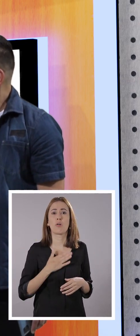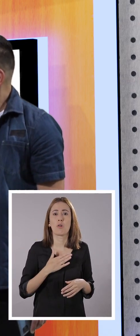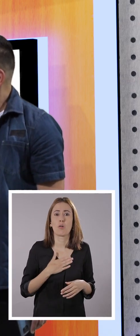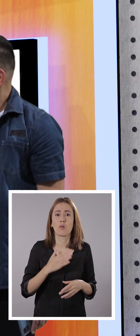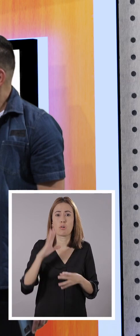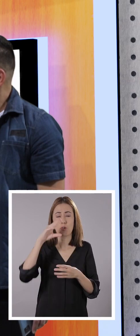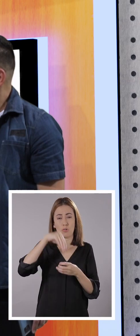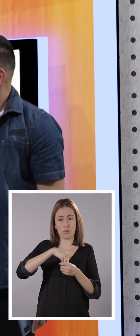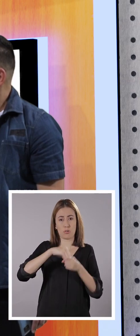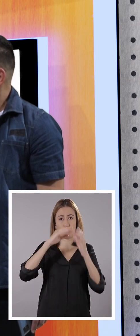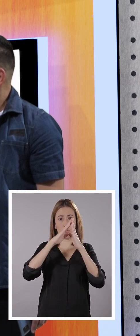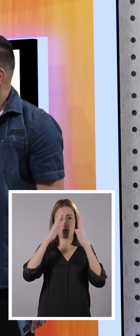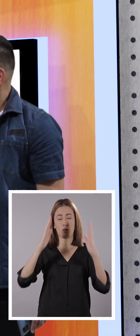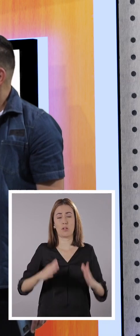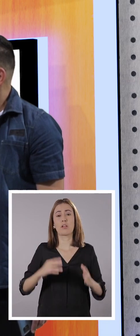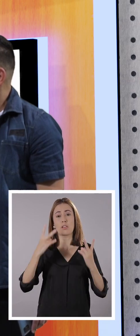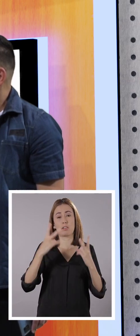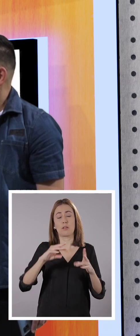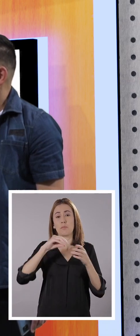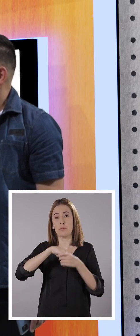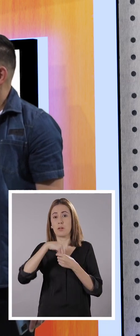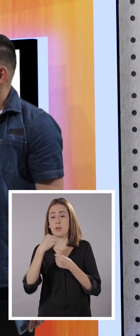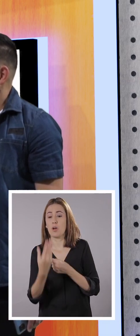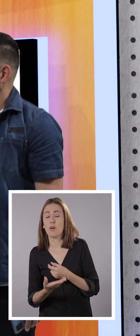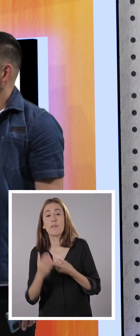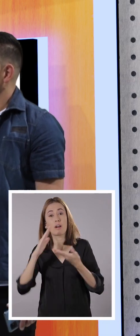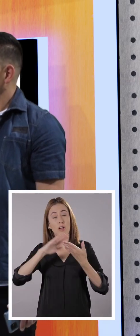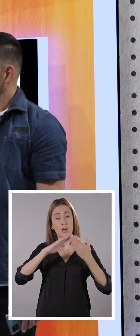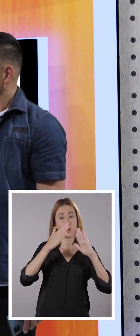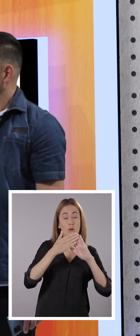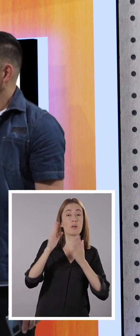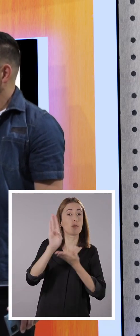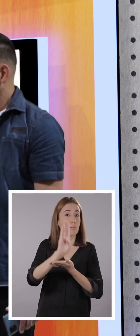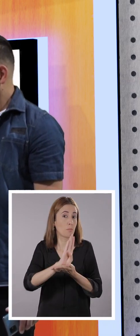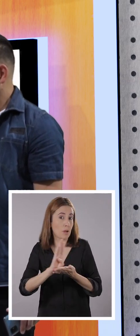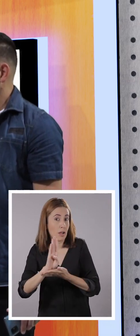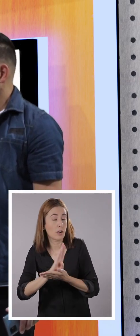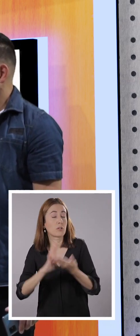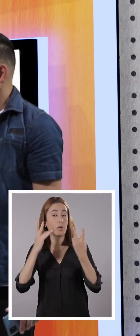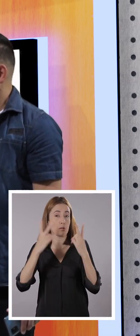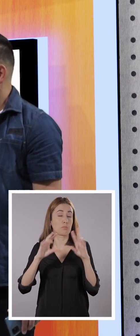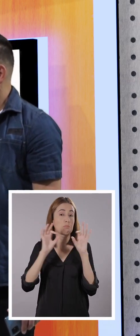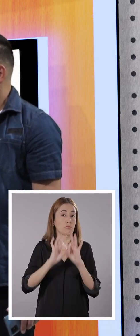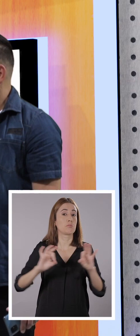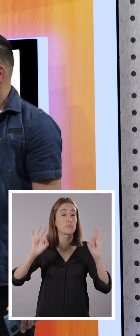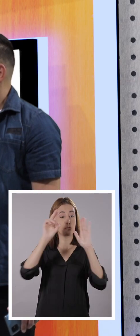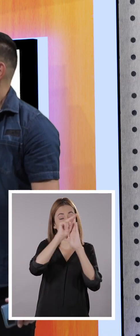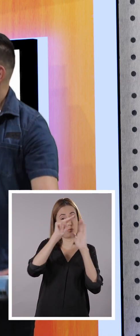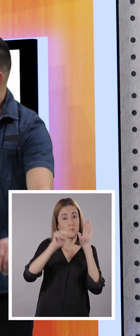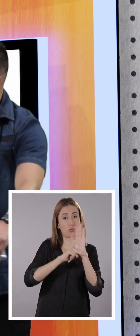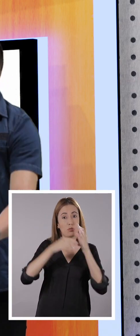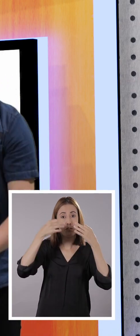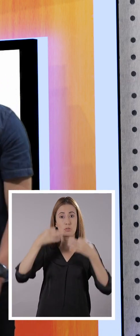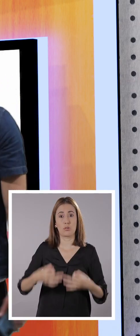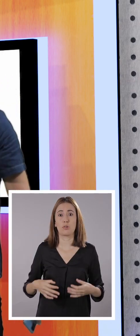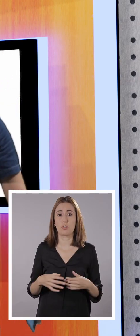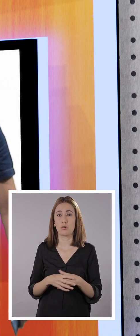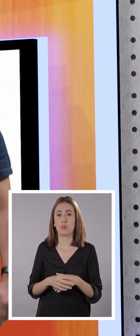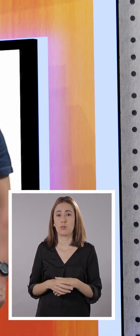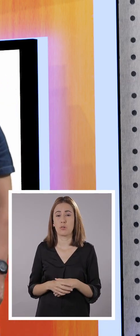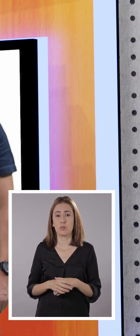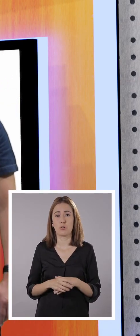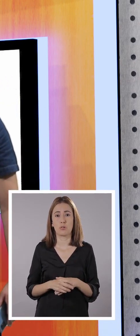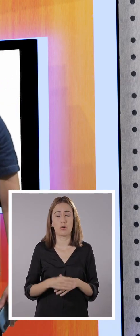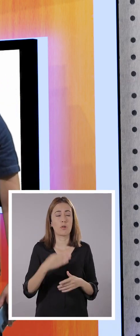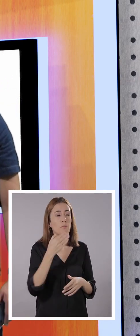dentro de casa tenemos protocolos, sino que en nuestra comunidad hay muchos protocolos que se deben de cumplir. Por ejemplo,